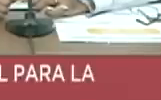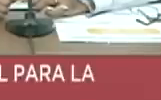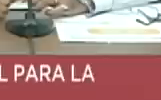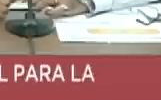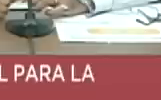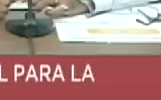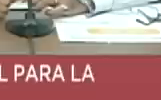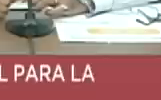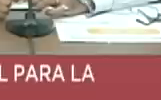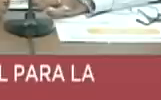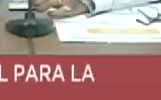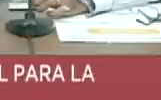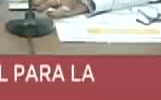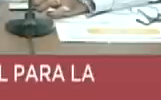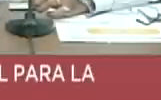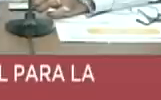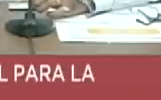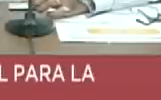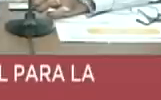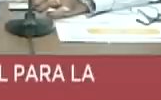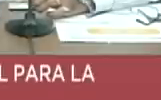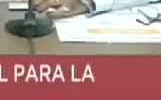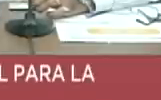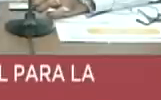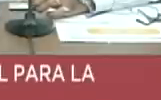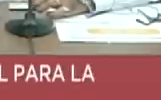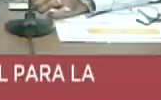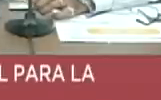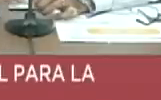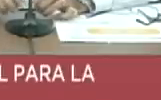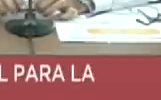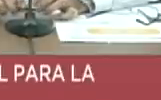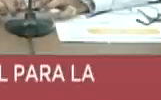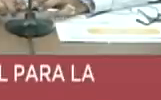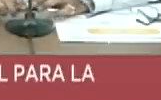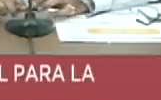No hay contacto. Para ver... Pon volumen ahí, por favor.